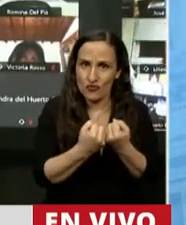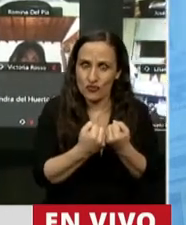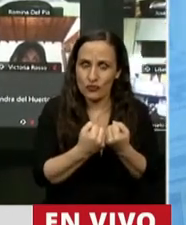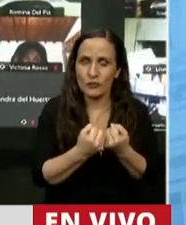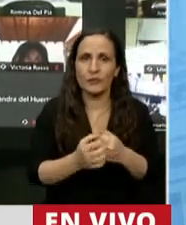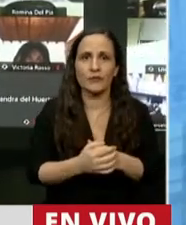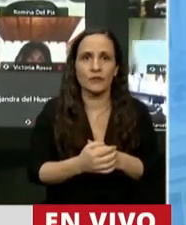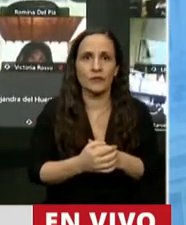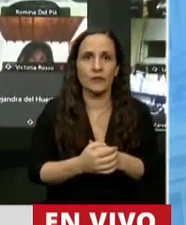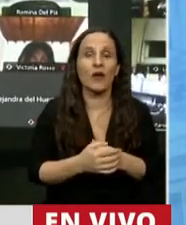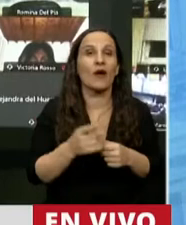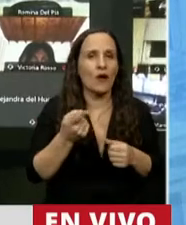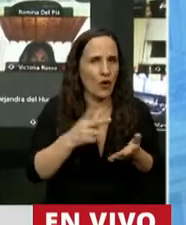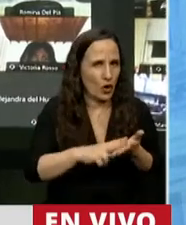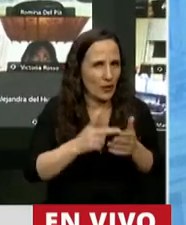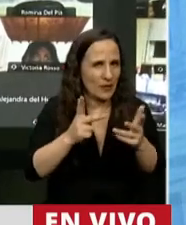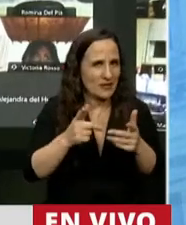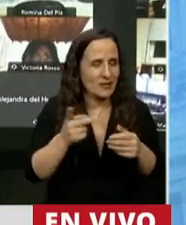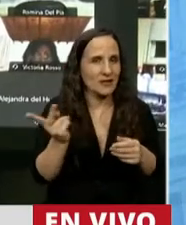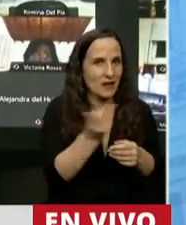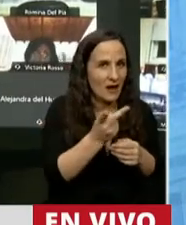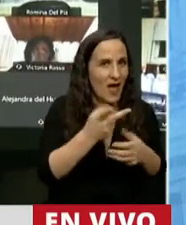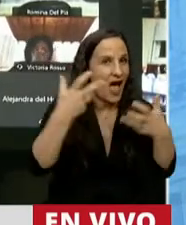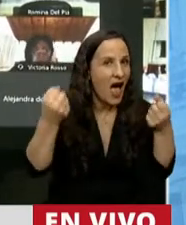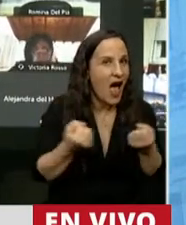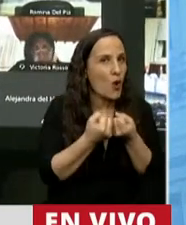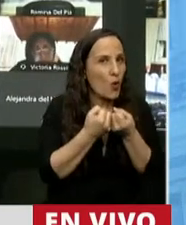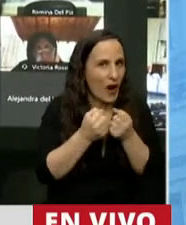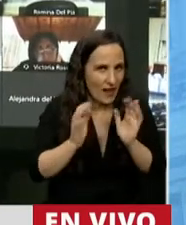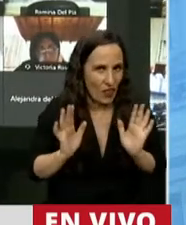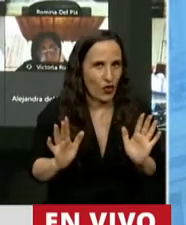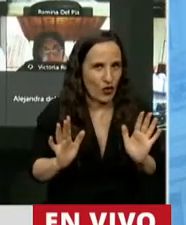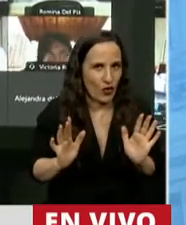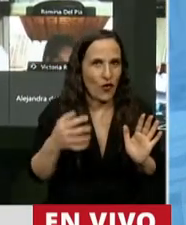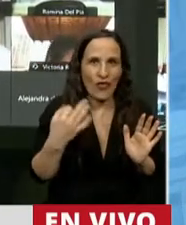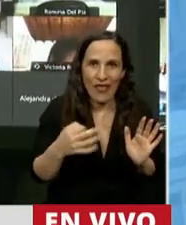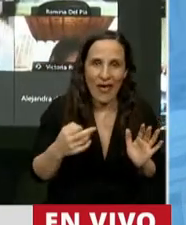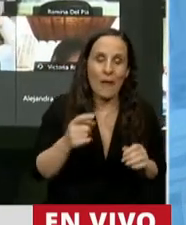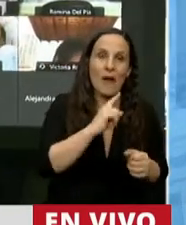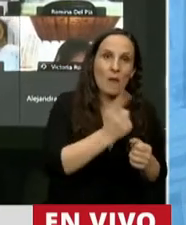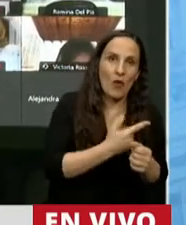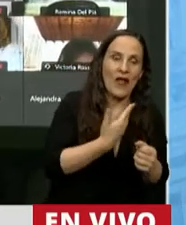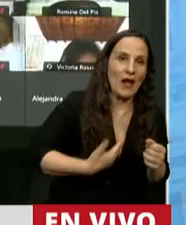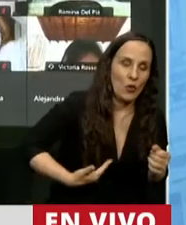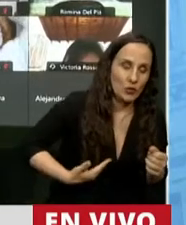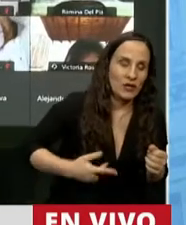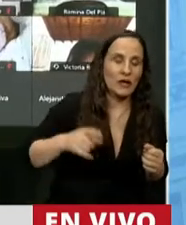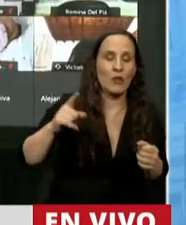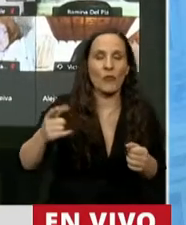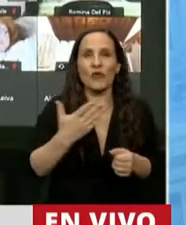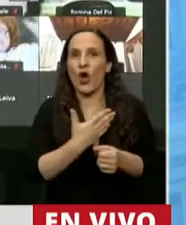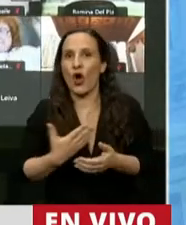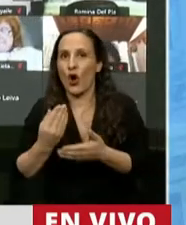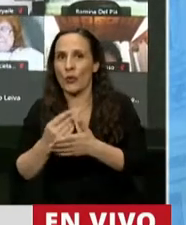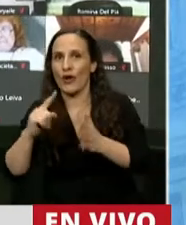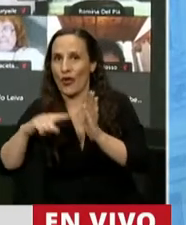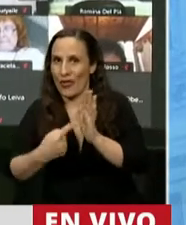Vuelvo. Serán acordados en forma bilateral por el Poder Ejecutivo Nacional y el Gobierno de